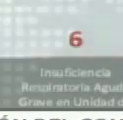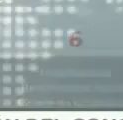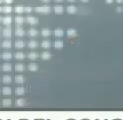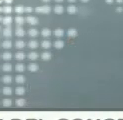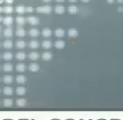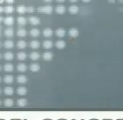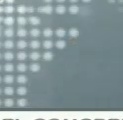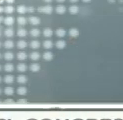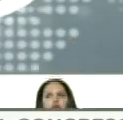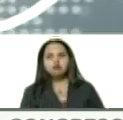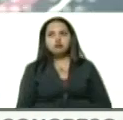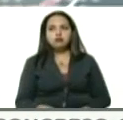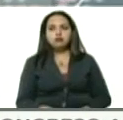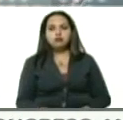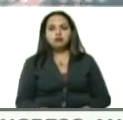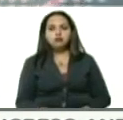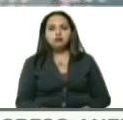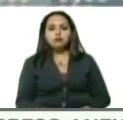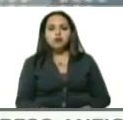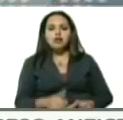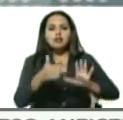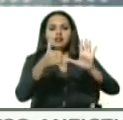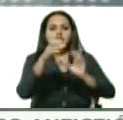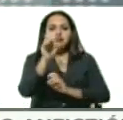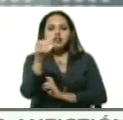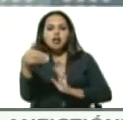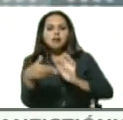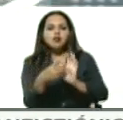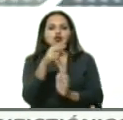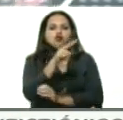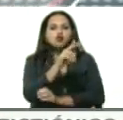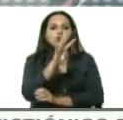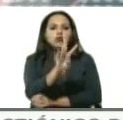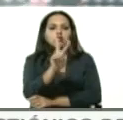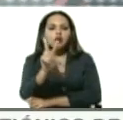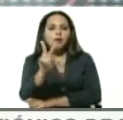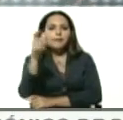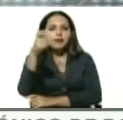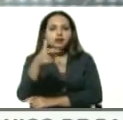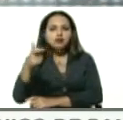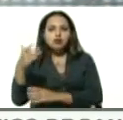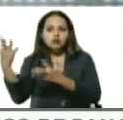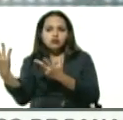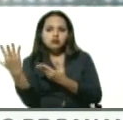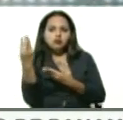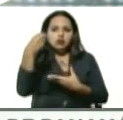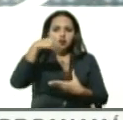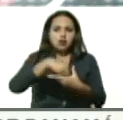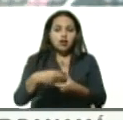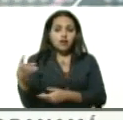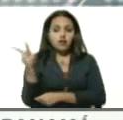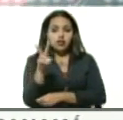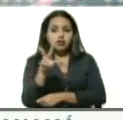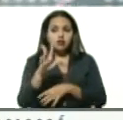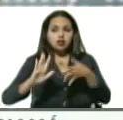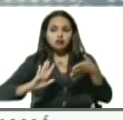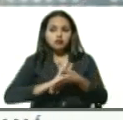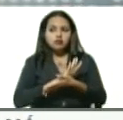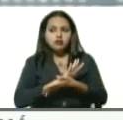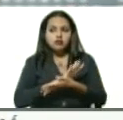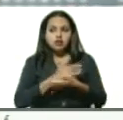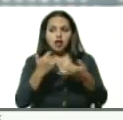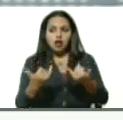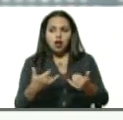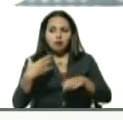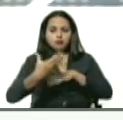con nacionales han ingresado de donde la situación es, por